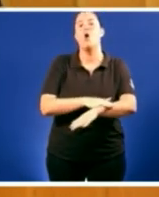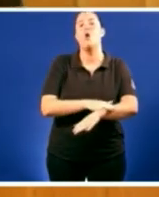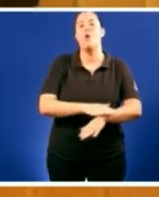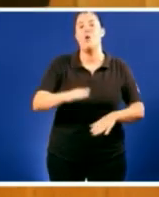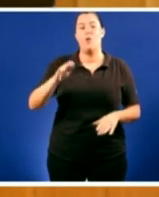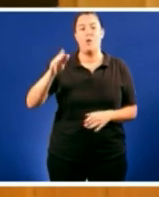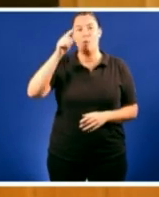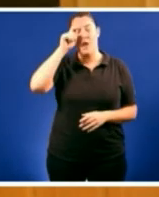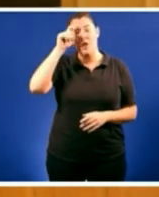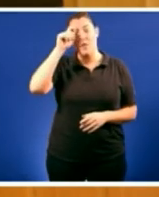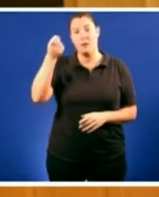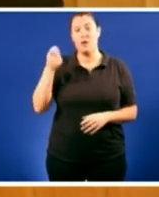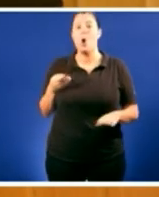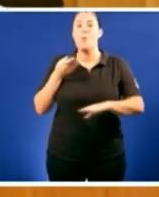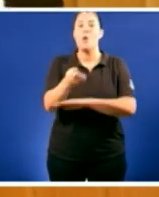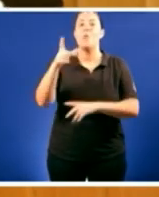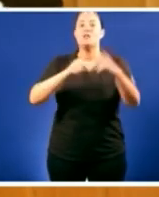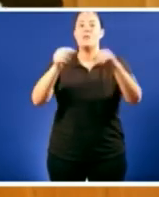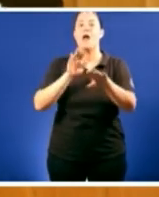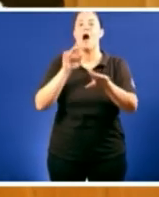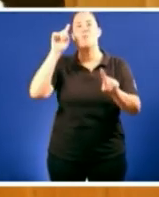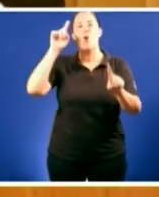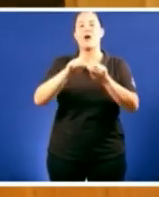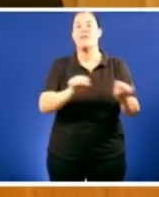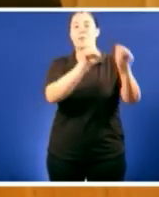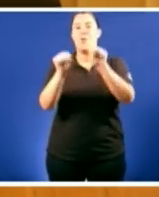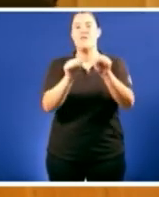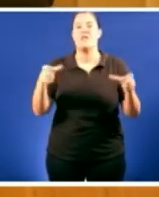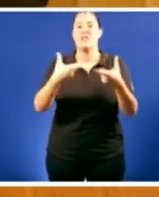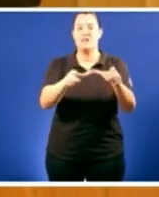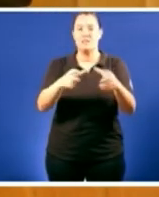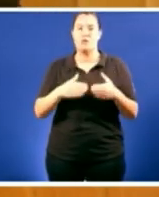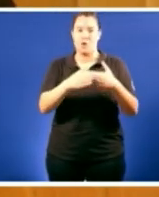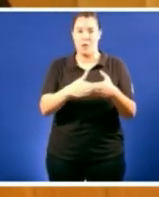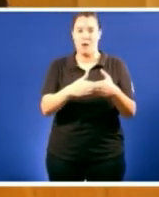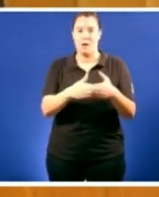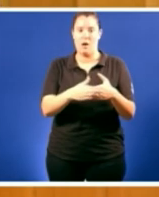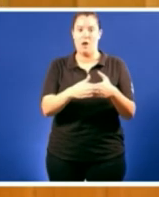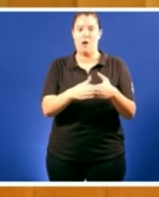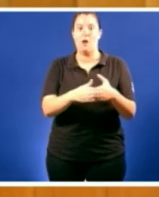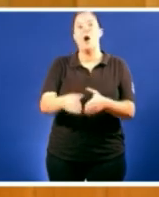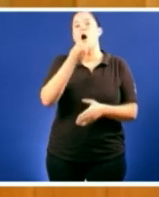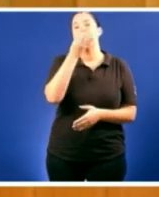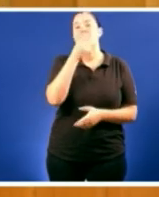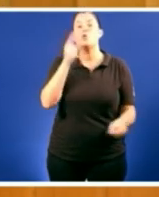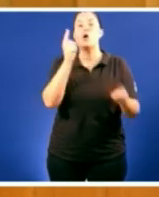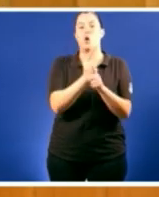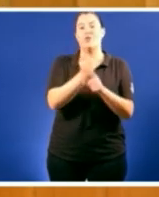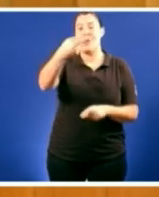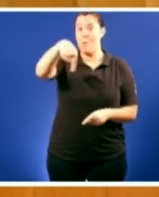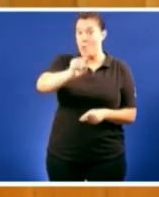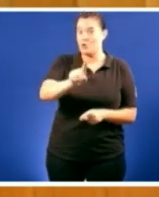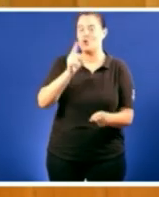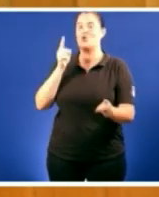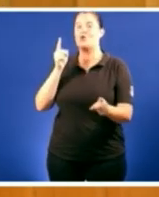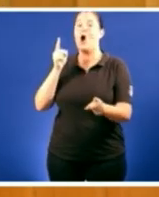proposta do BNG para defender o noso sector naval o PSOE votou na en contra vostedes que estaban na